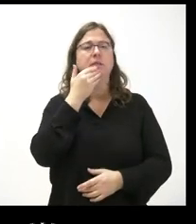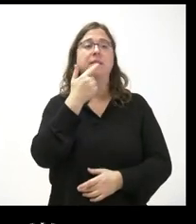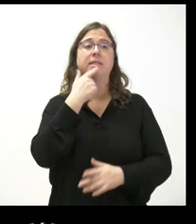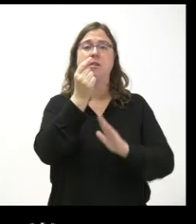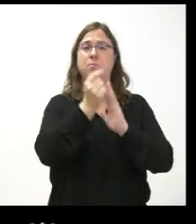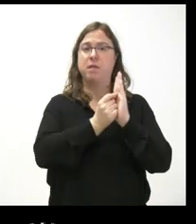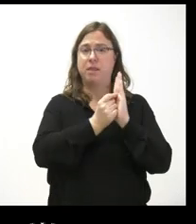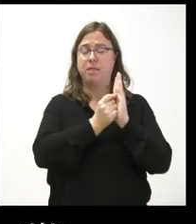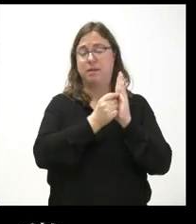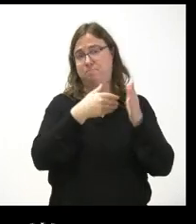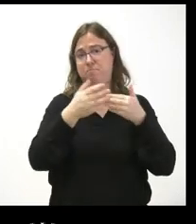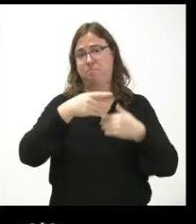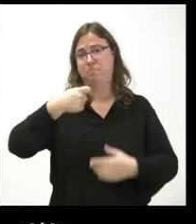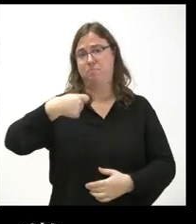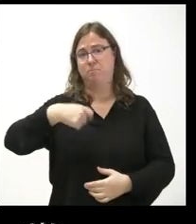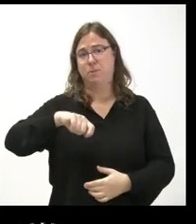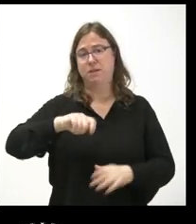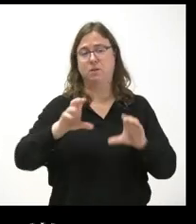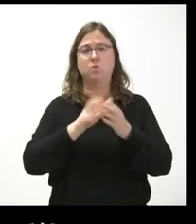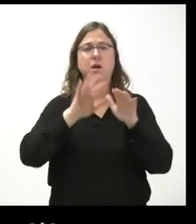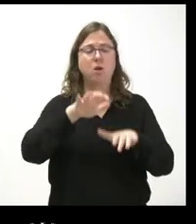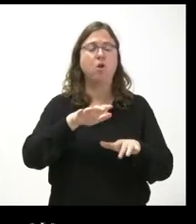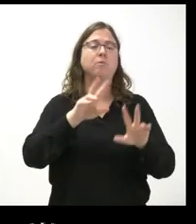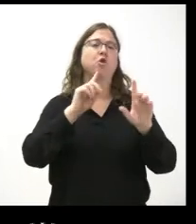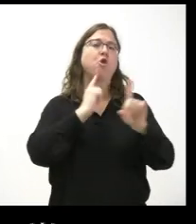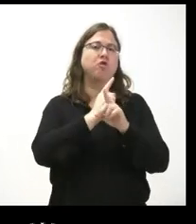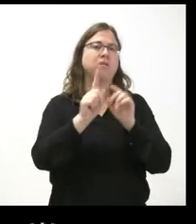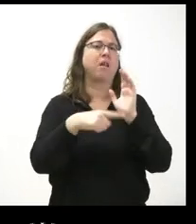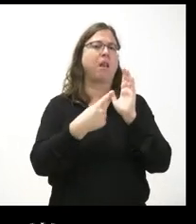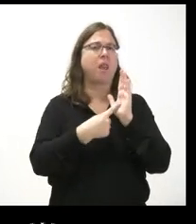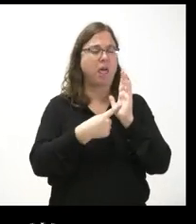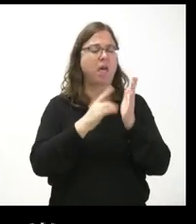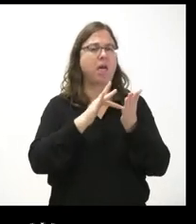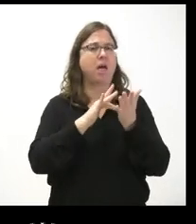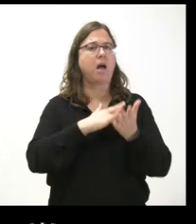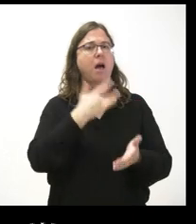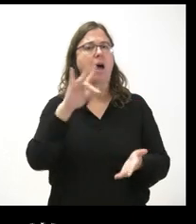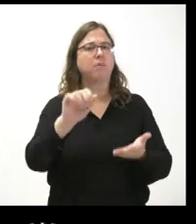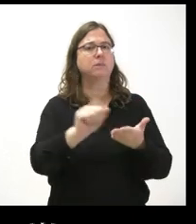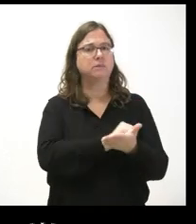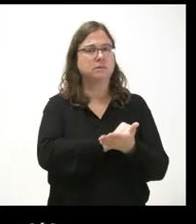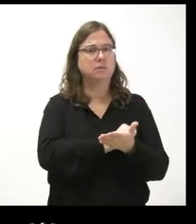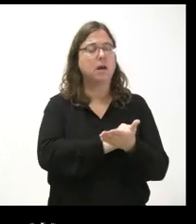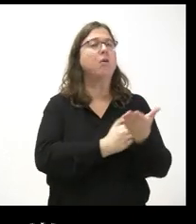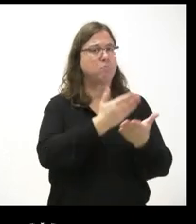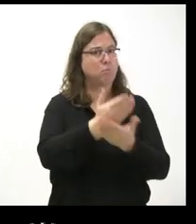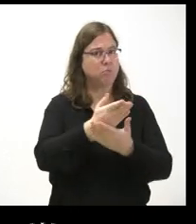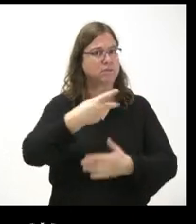la Junta contra la Ley de Amnistía. ¿Es cierto que fue Gallardo quien sugirió este Consejo Extraordinario?